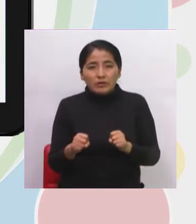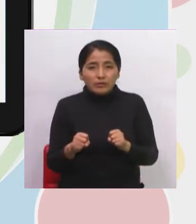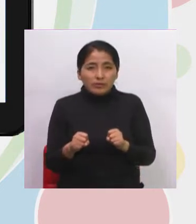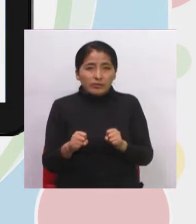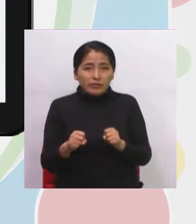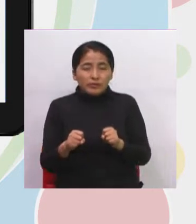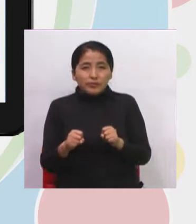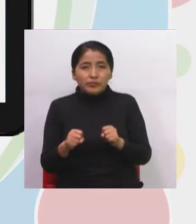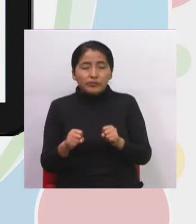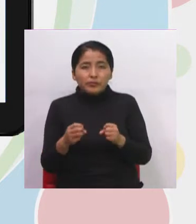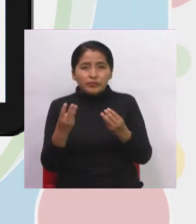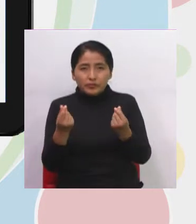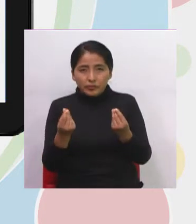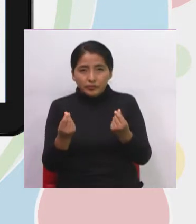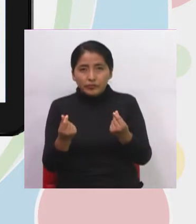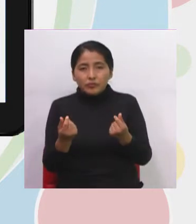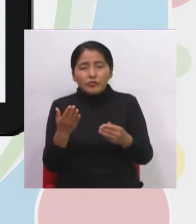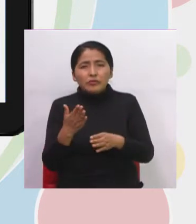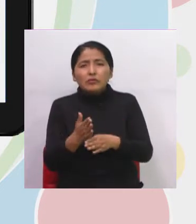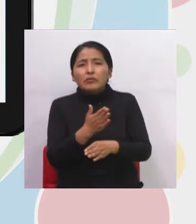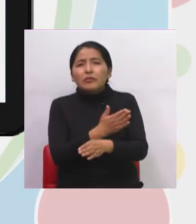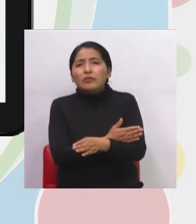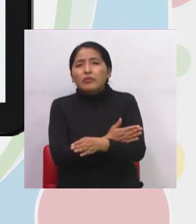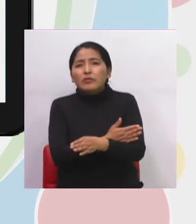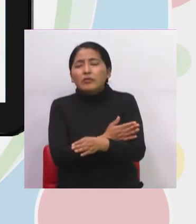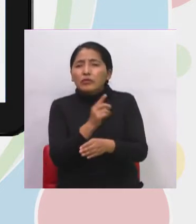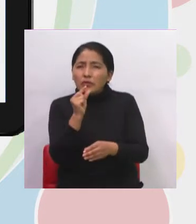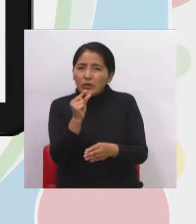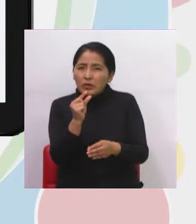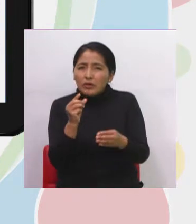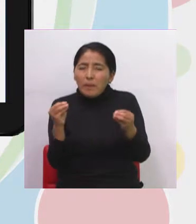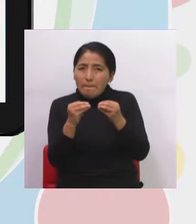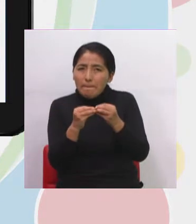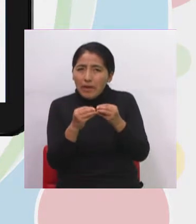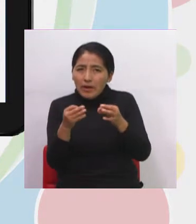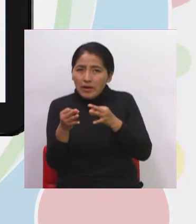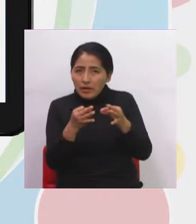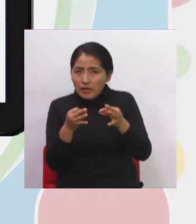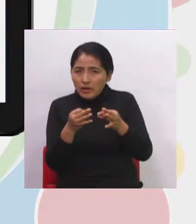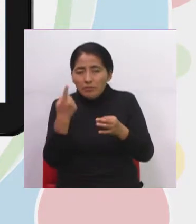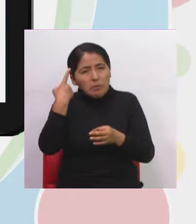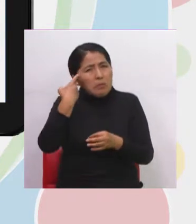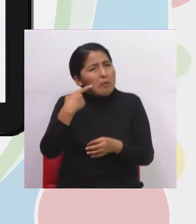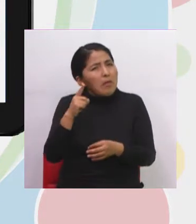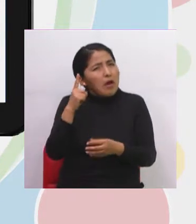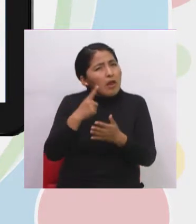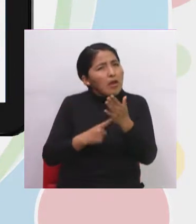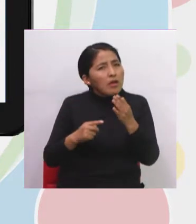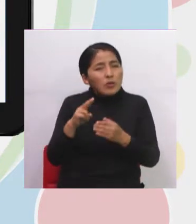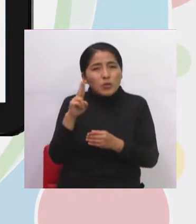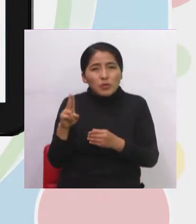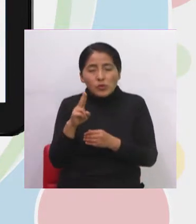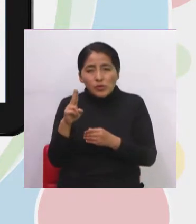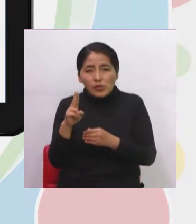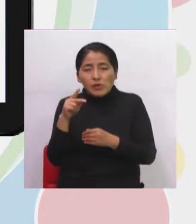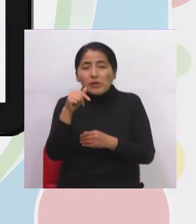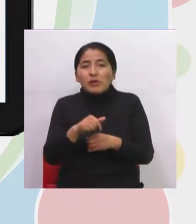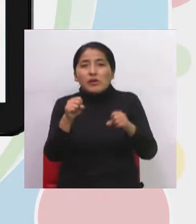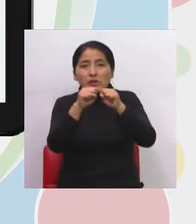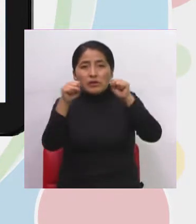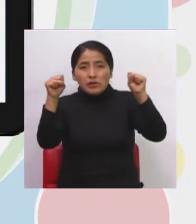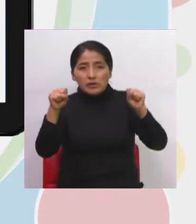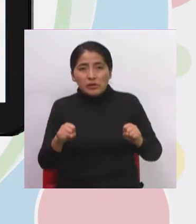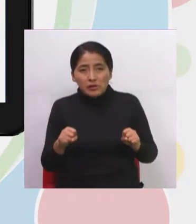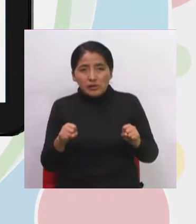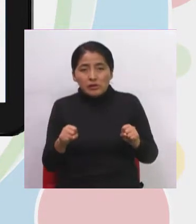quisiera contarles, antes de poder ingresar a lo que es, para qué nos sirve, por ejemplo. Este sistema monetario